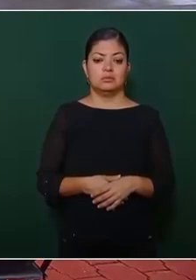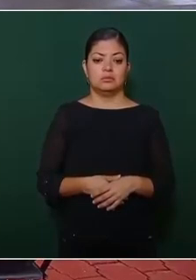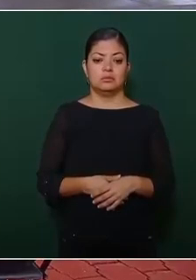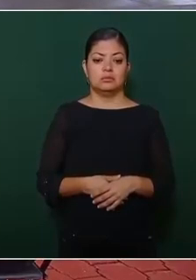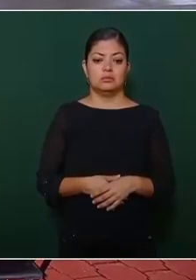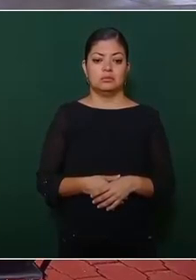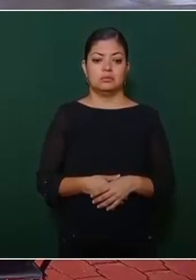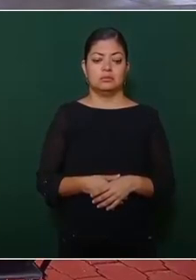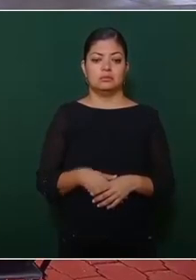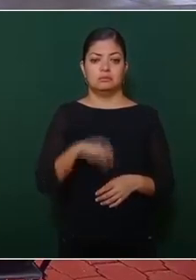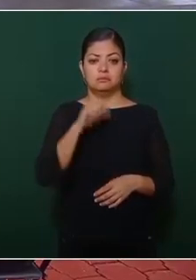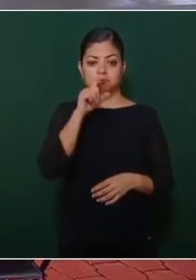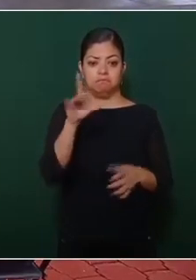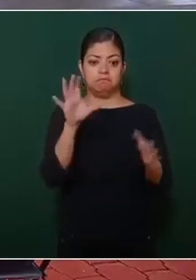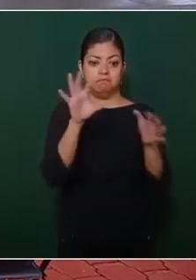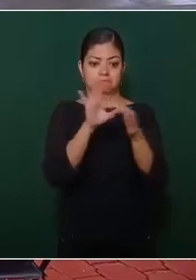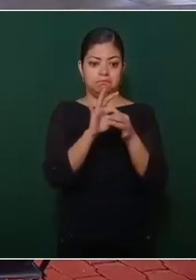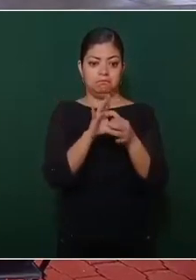Con relación,